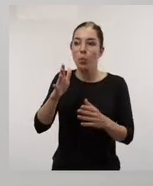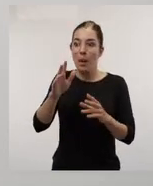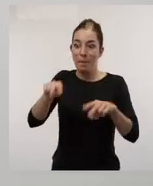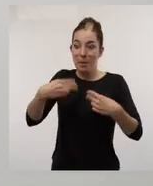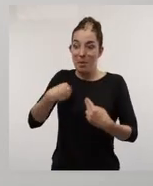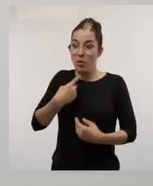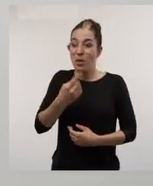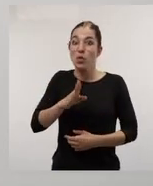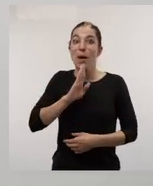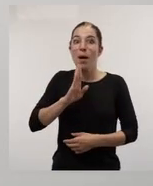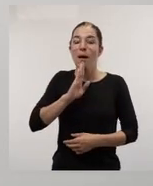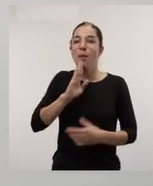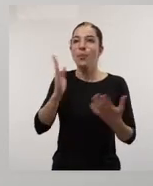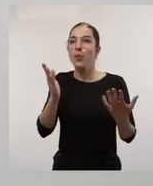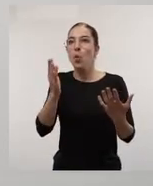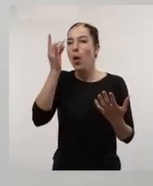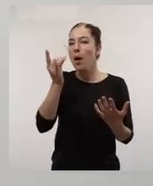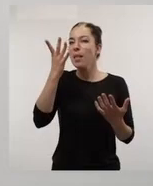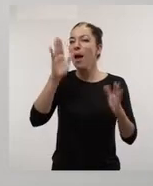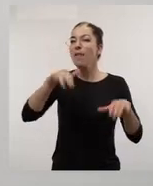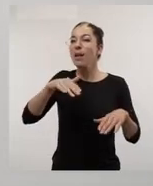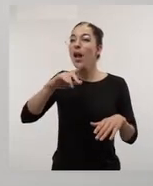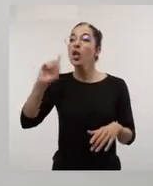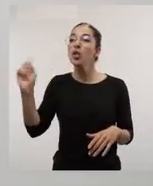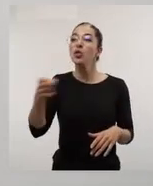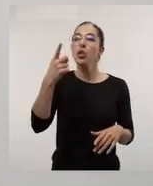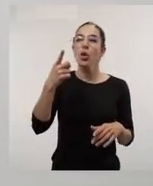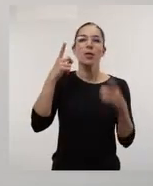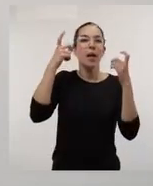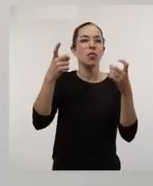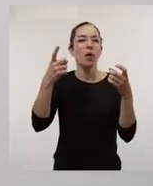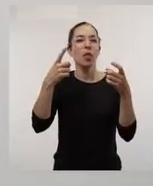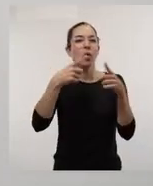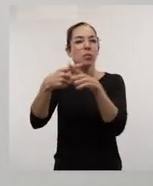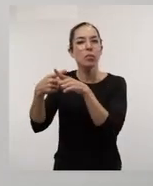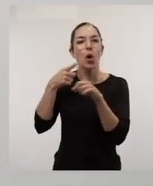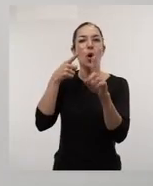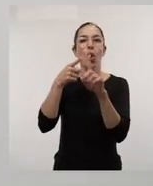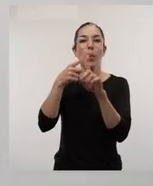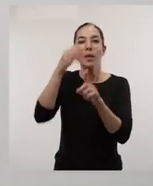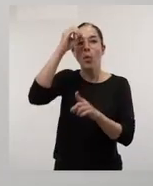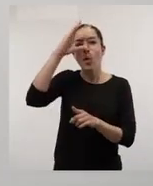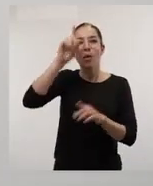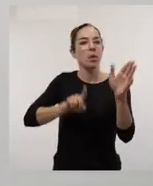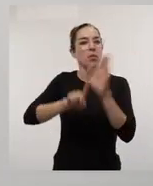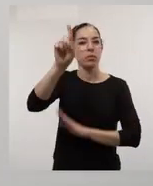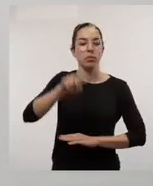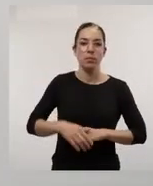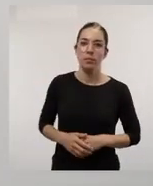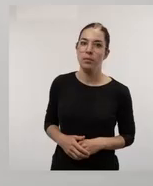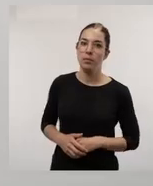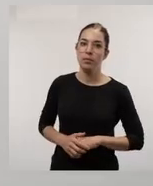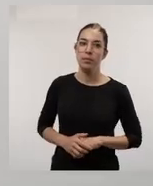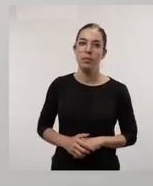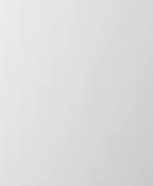Es fundamental porque nos permite, como decía al principio, volver a esta idea de todos estamos desarrollando un esfuerzo común por avanzar el conocimiento.